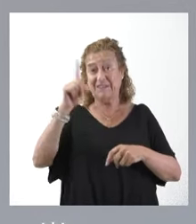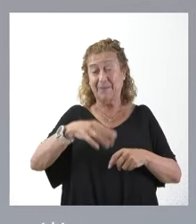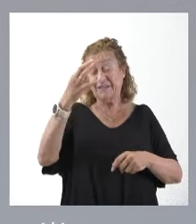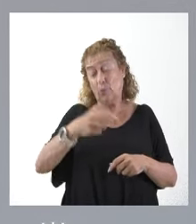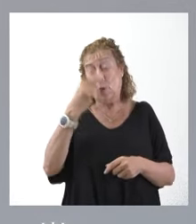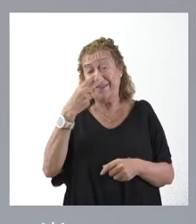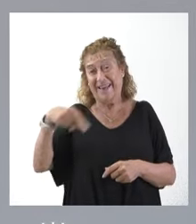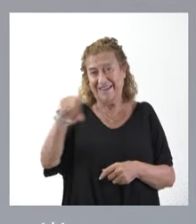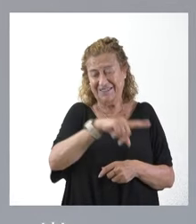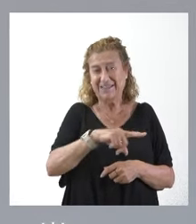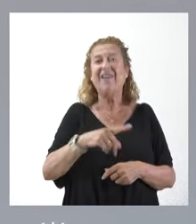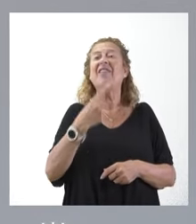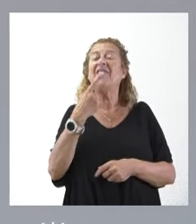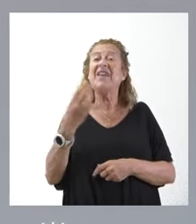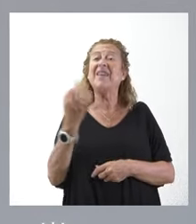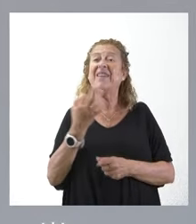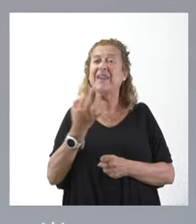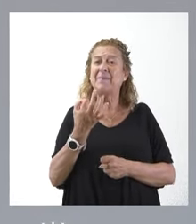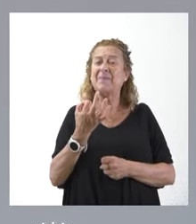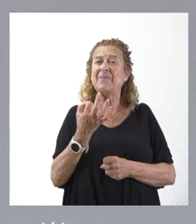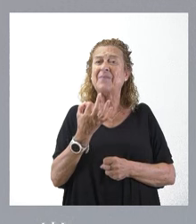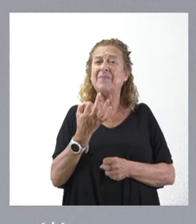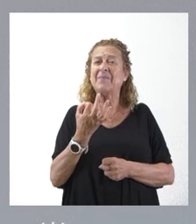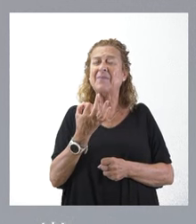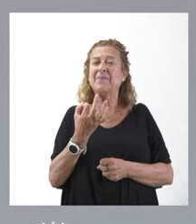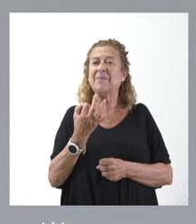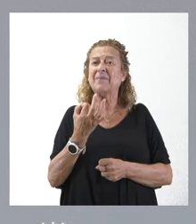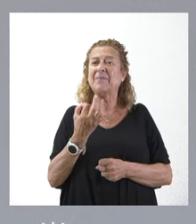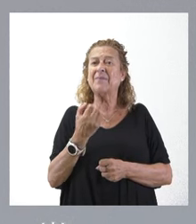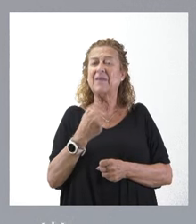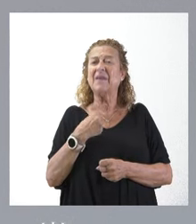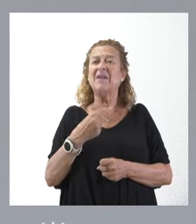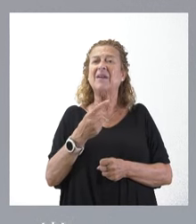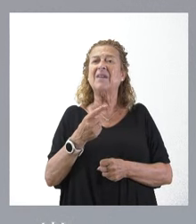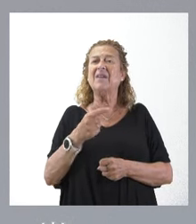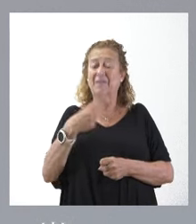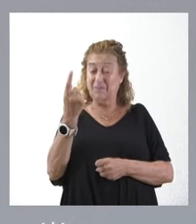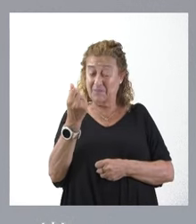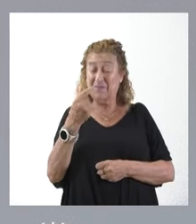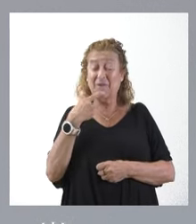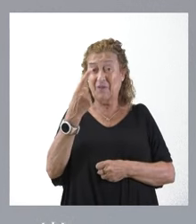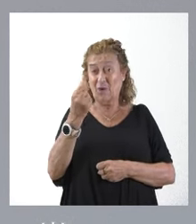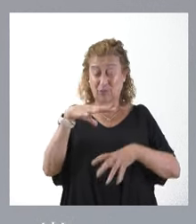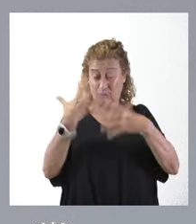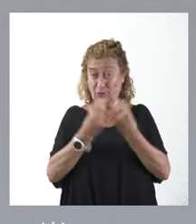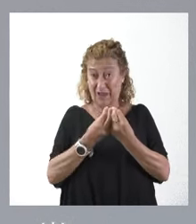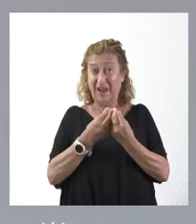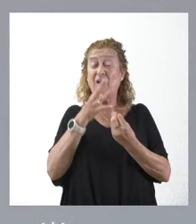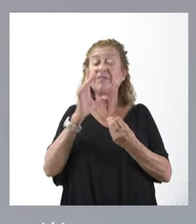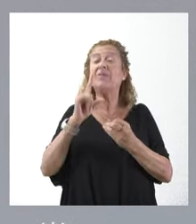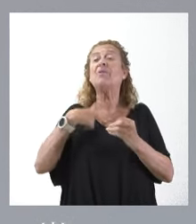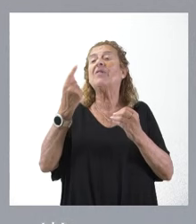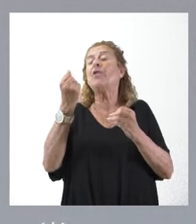su interés, señalarles que la manifestación del coste que le voy a dar es el coste teórico,